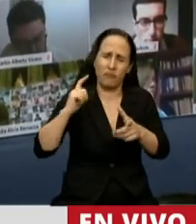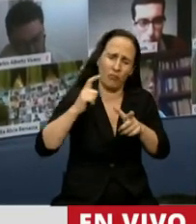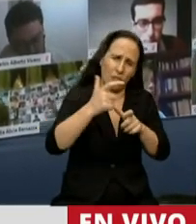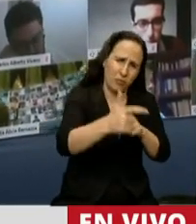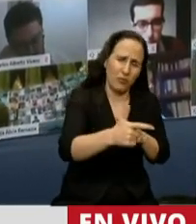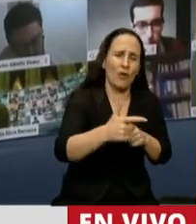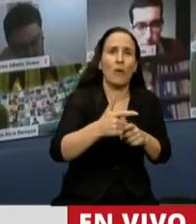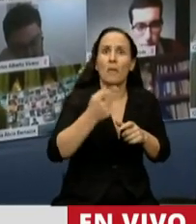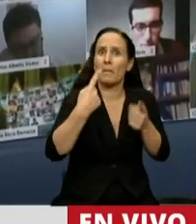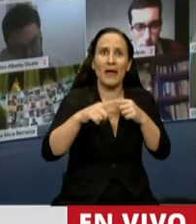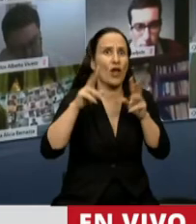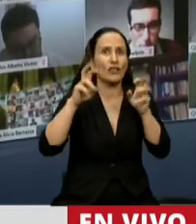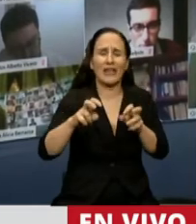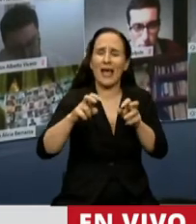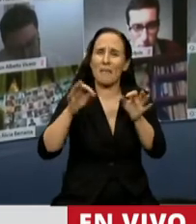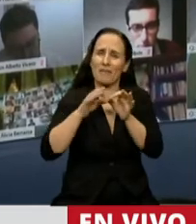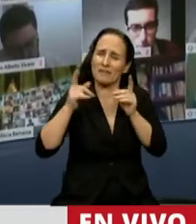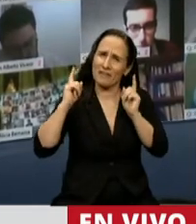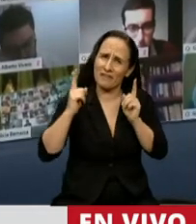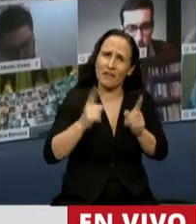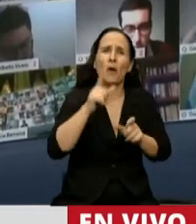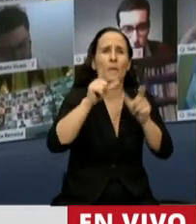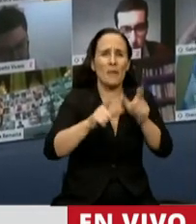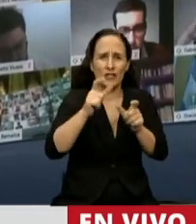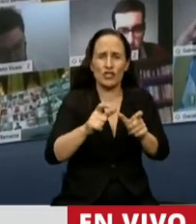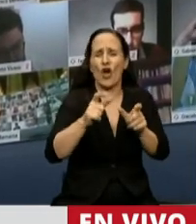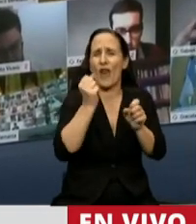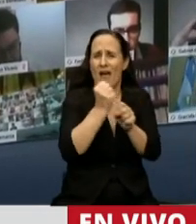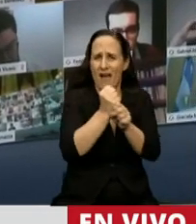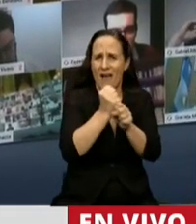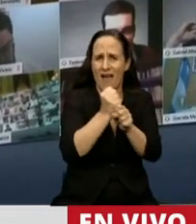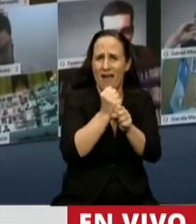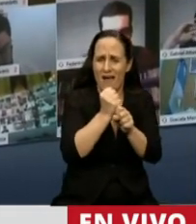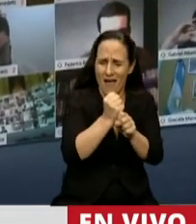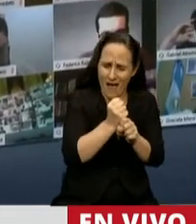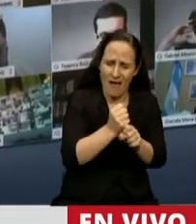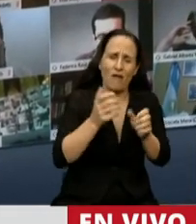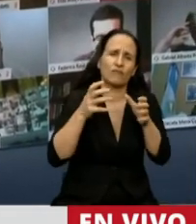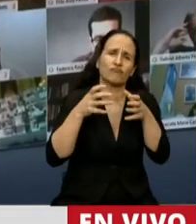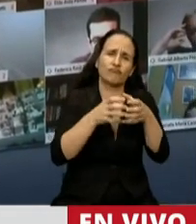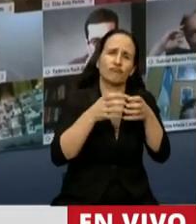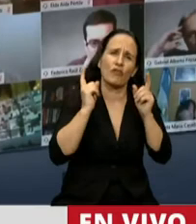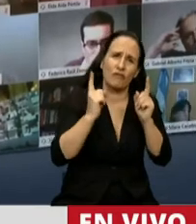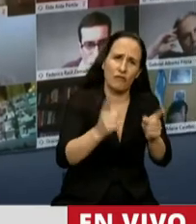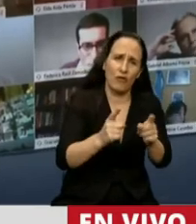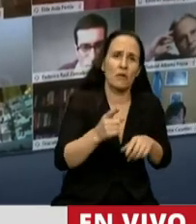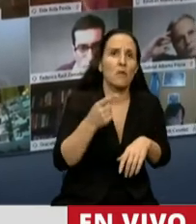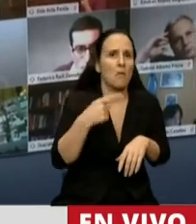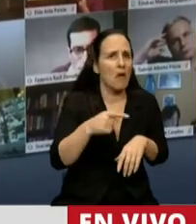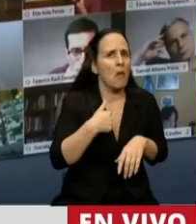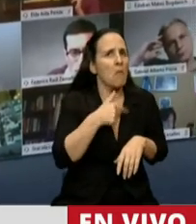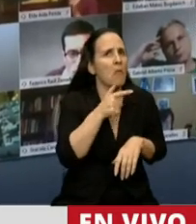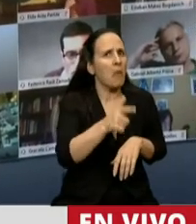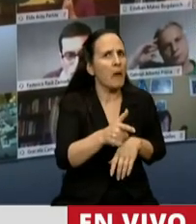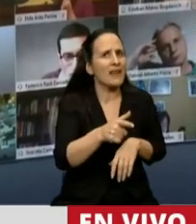tiempo con el trabajo de muchísima gente, pero además con un respaldo político permanente, me parece que sí,